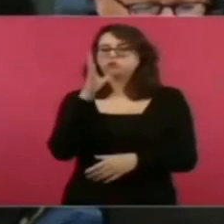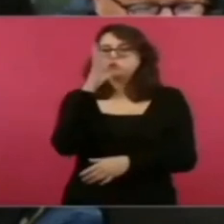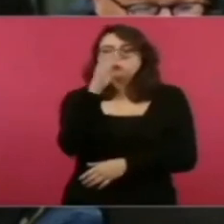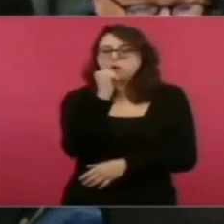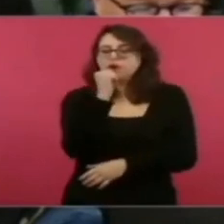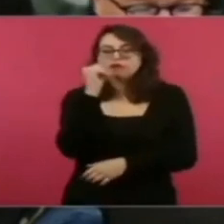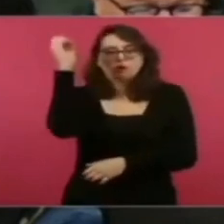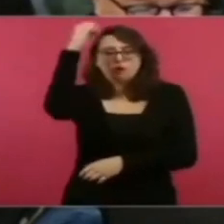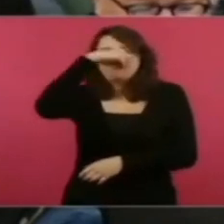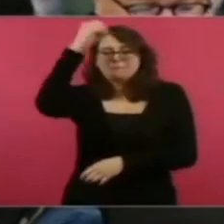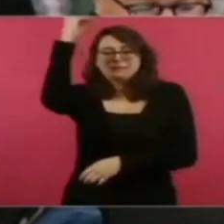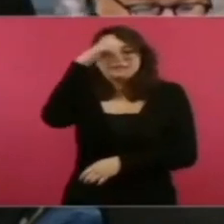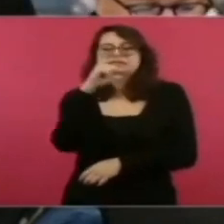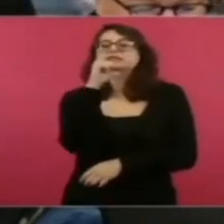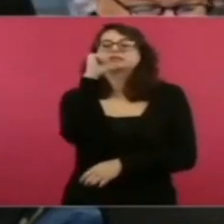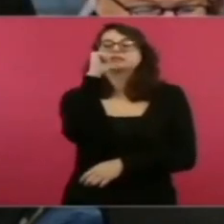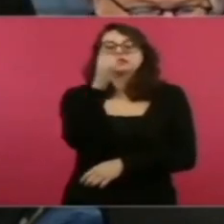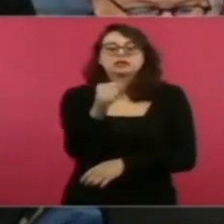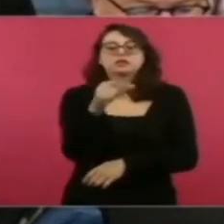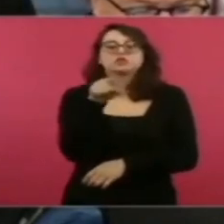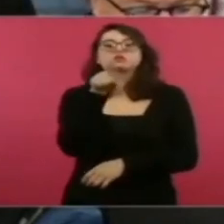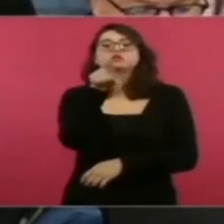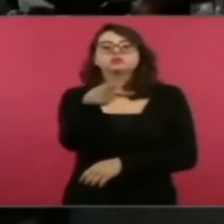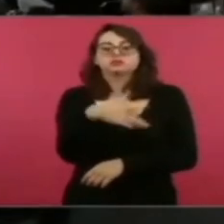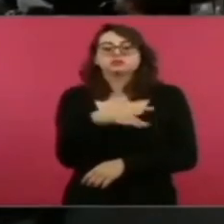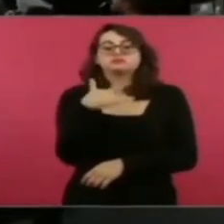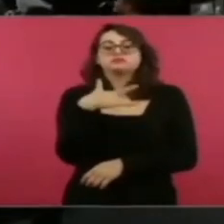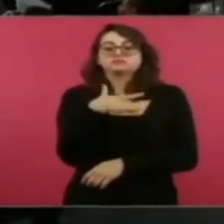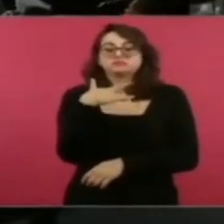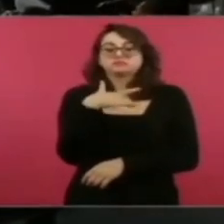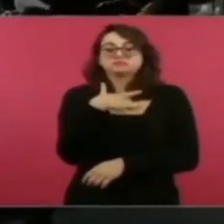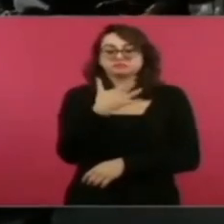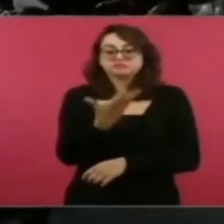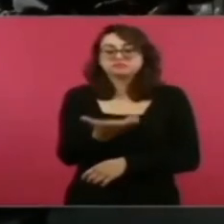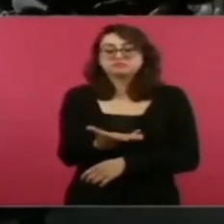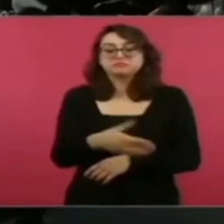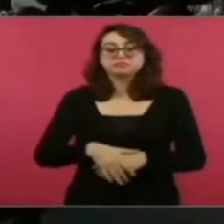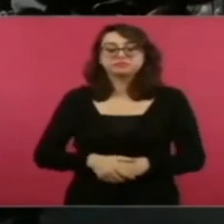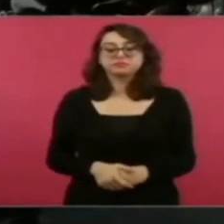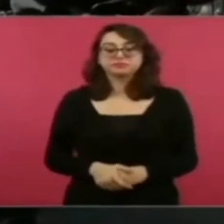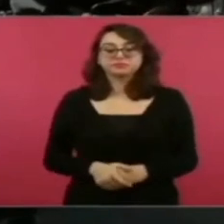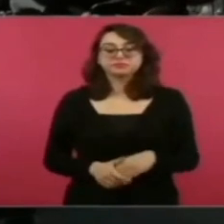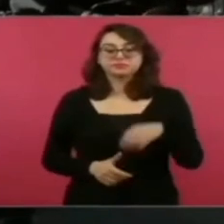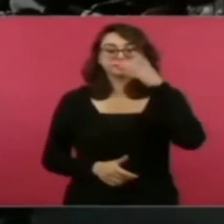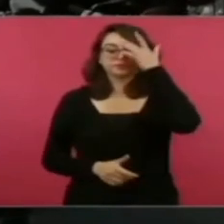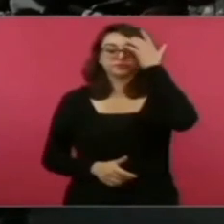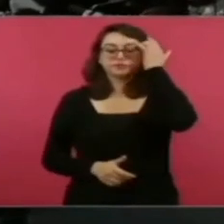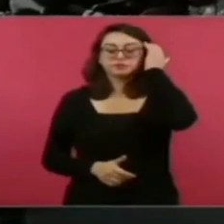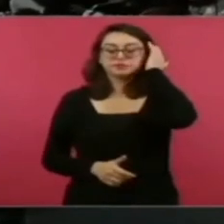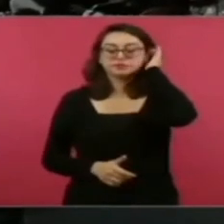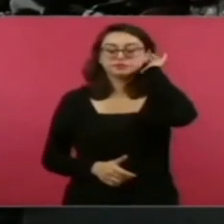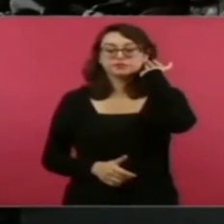¿Si ya impugnaron otras resoluciones? ¿Y qué es para allá en los próximos días? ¿Se cambiaron las palabras?